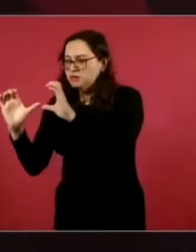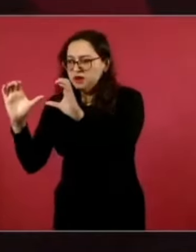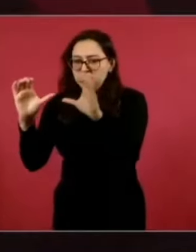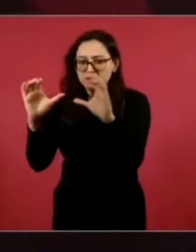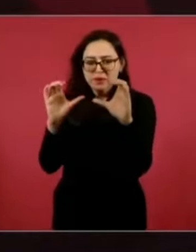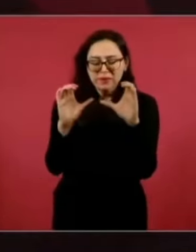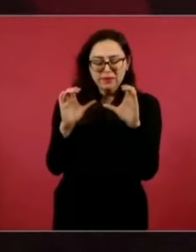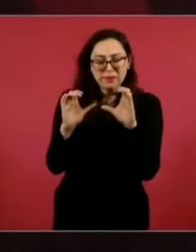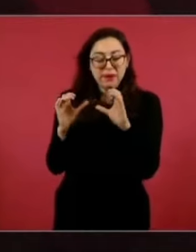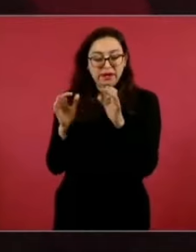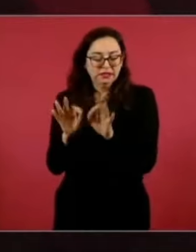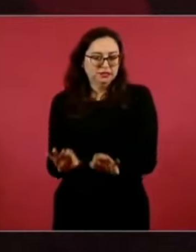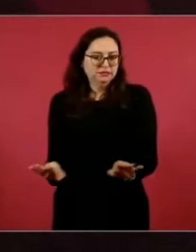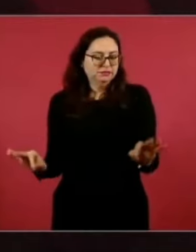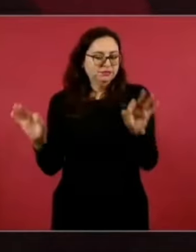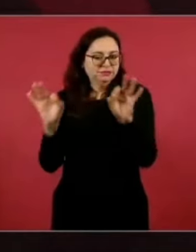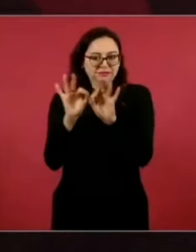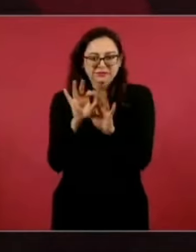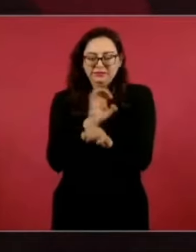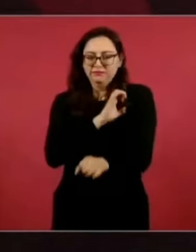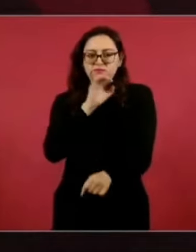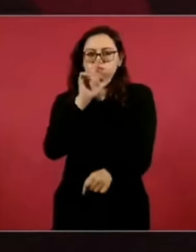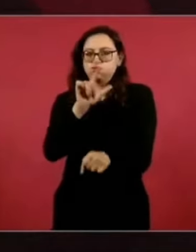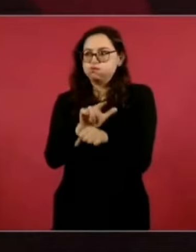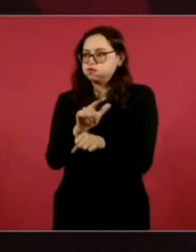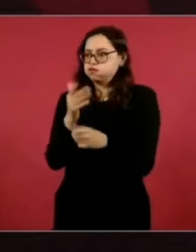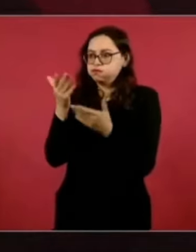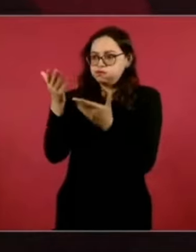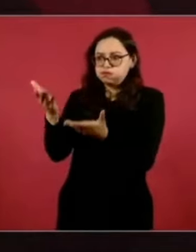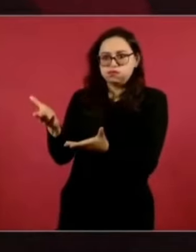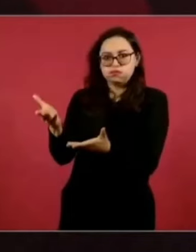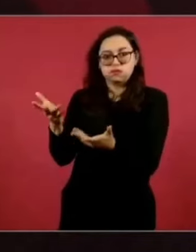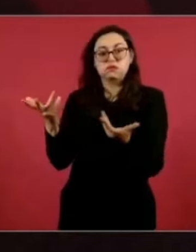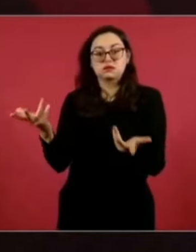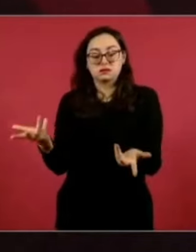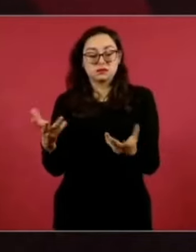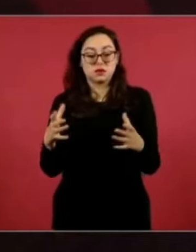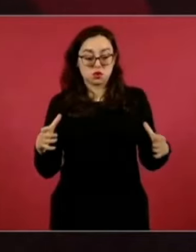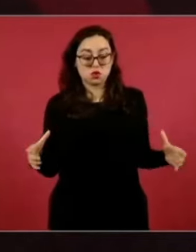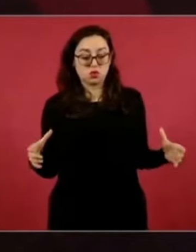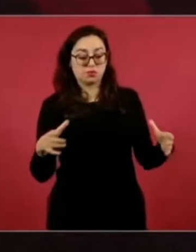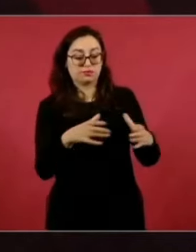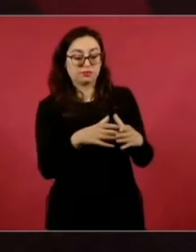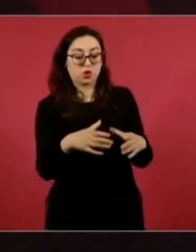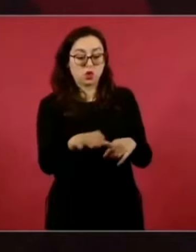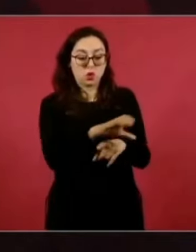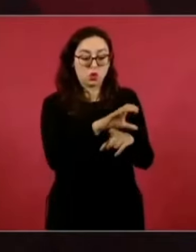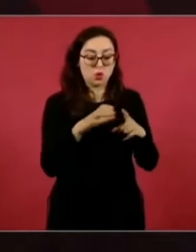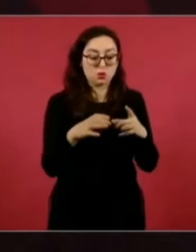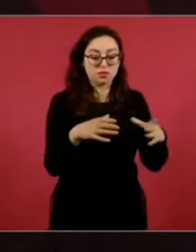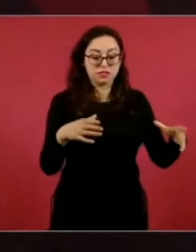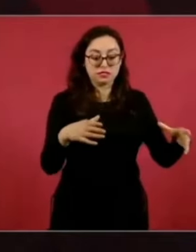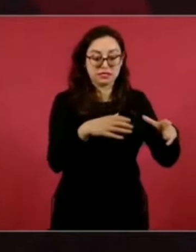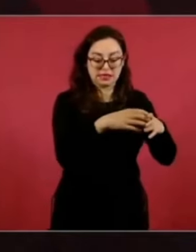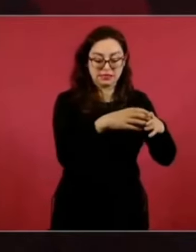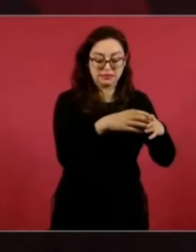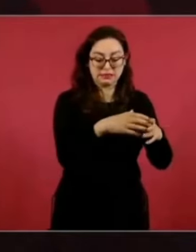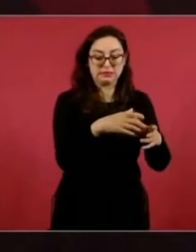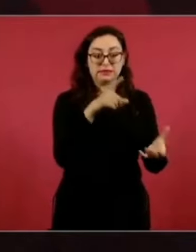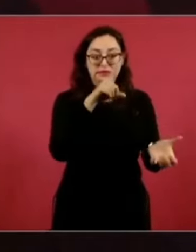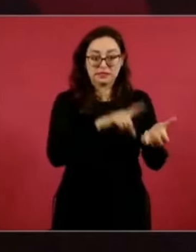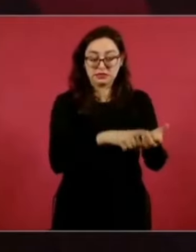creativo Gabriel Orozco,